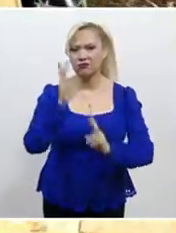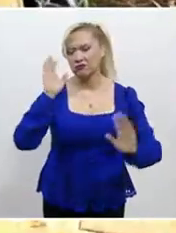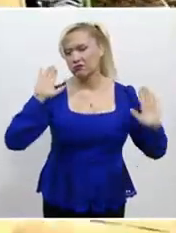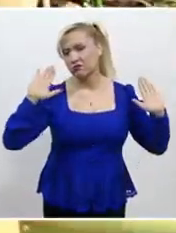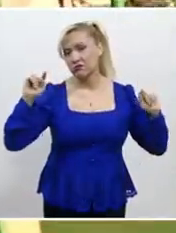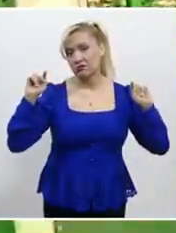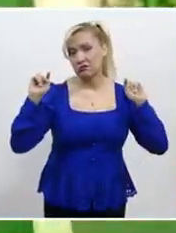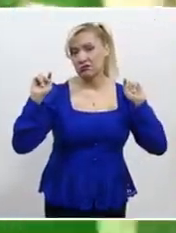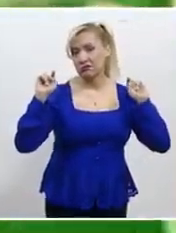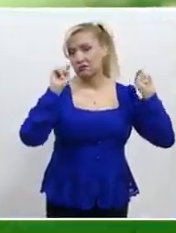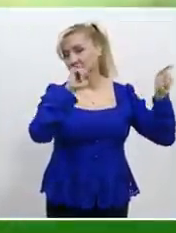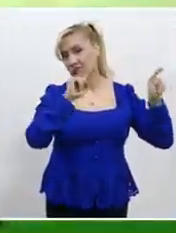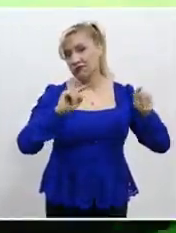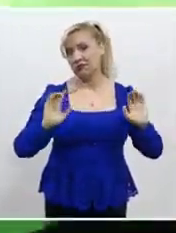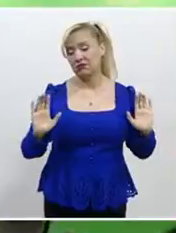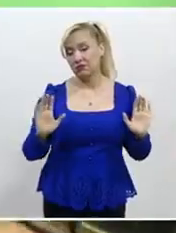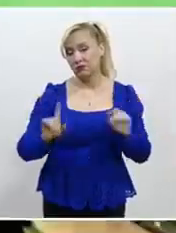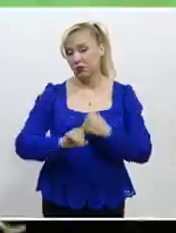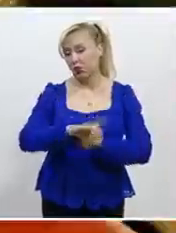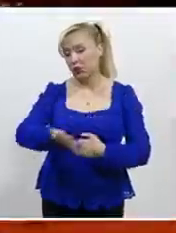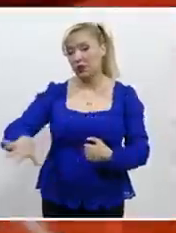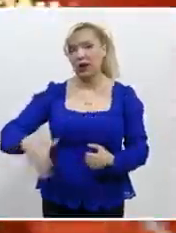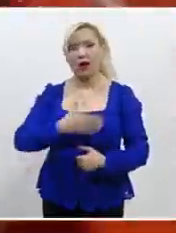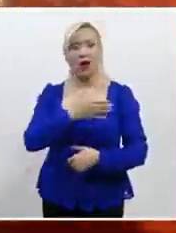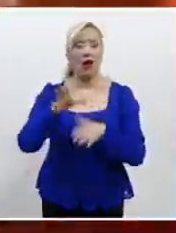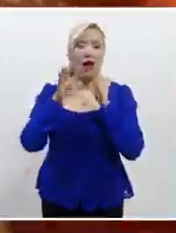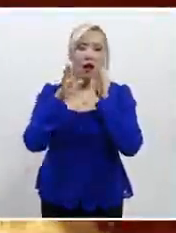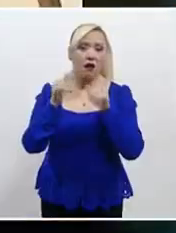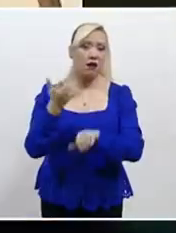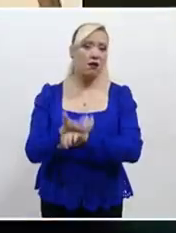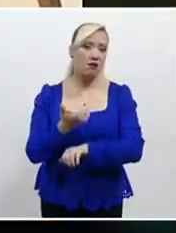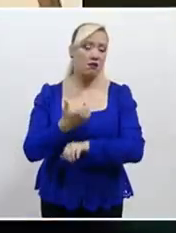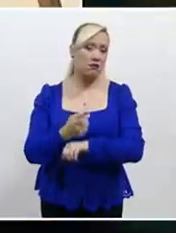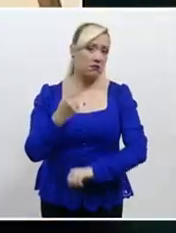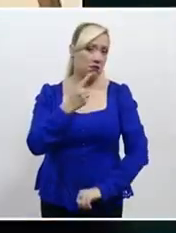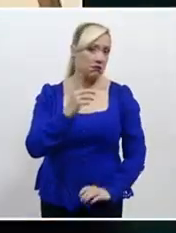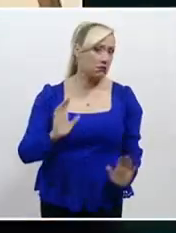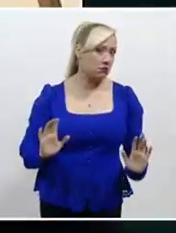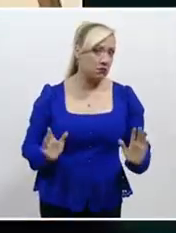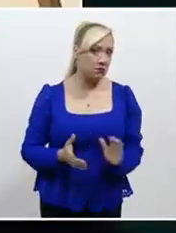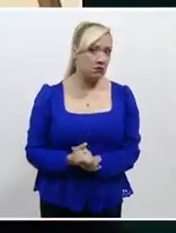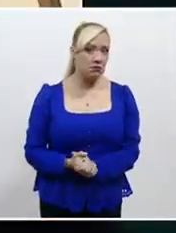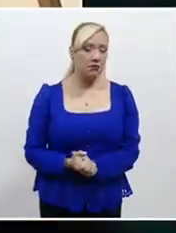que realmente está afectando al gremio de agricultores estadounidenses. El